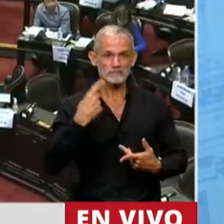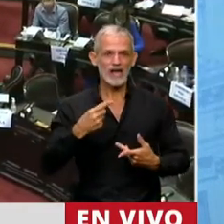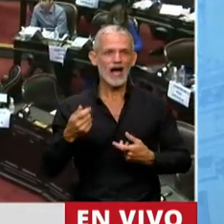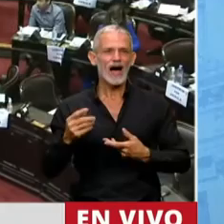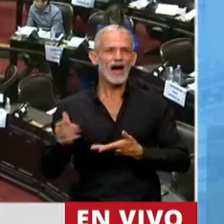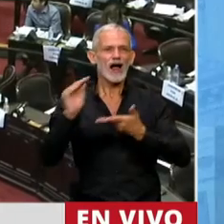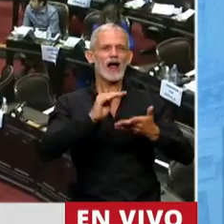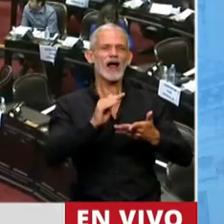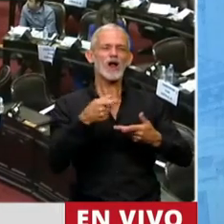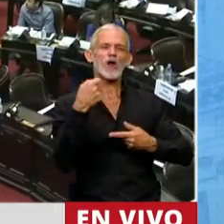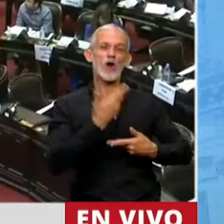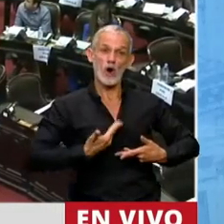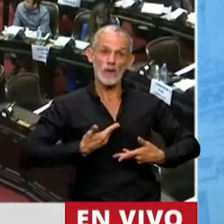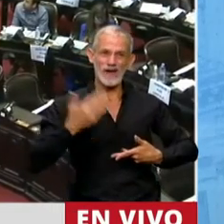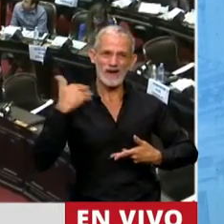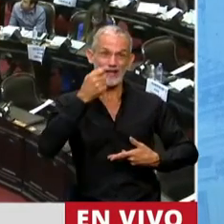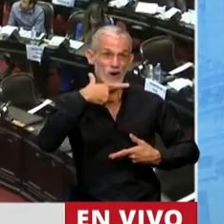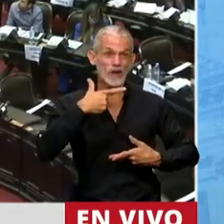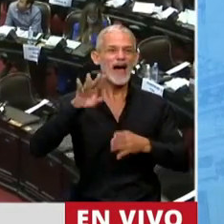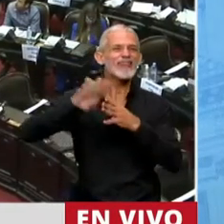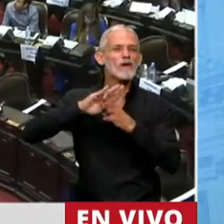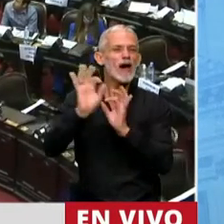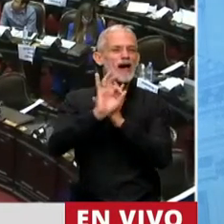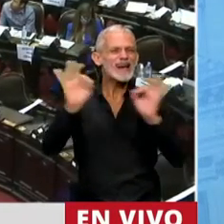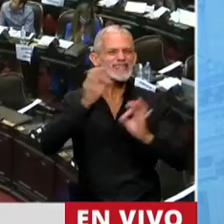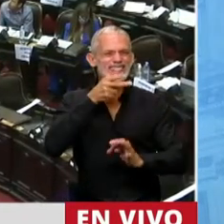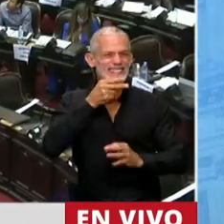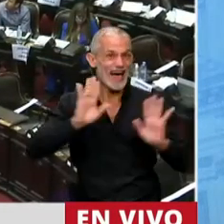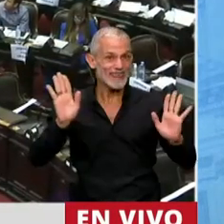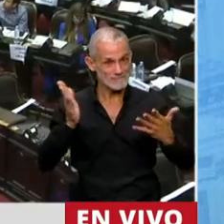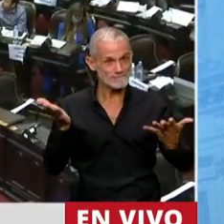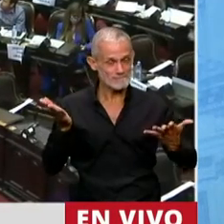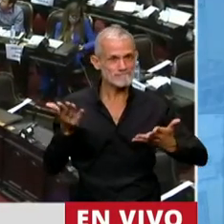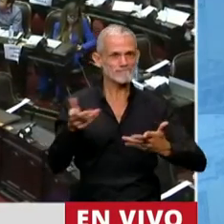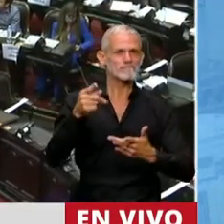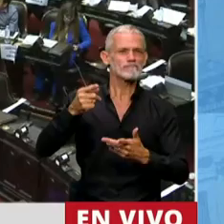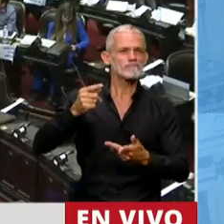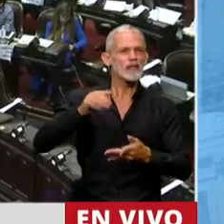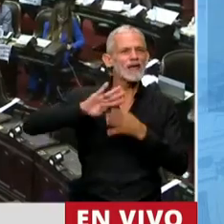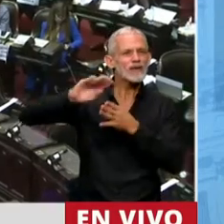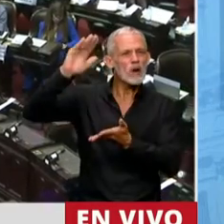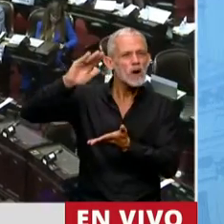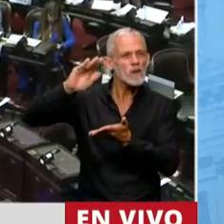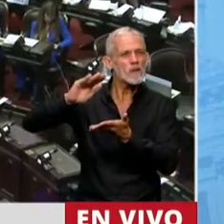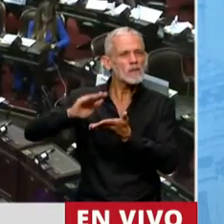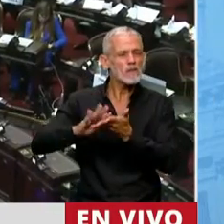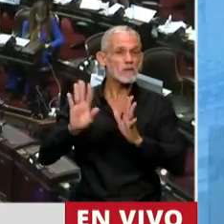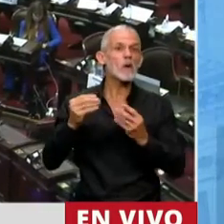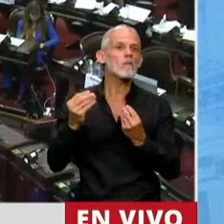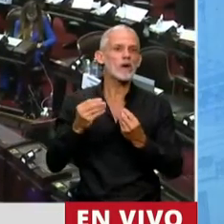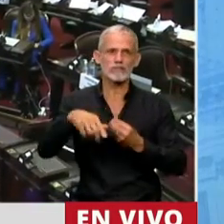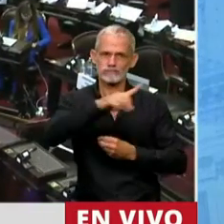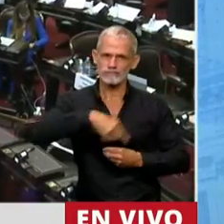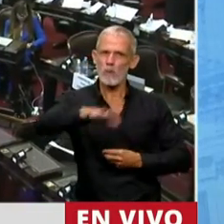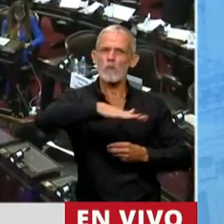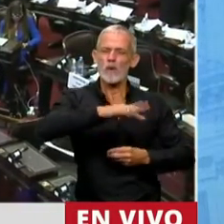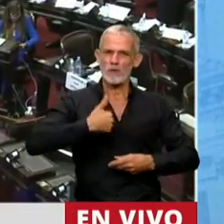gobierno anterior un país desendeudado. Ahora bien, ese desendeudamiento fue posible, como decía, gracias al acompañamiento de